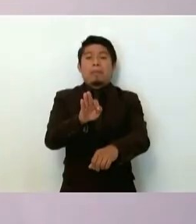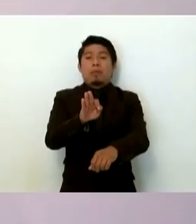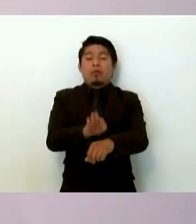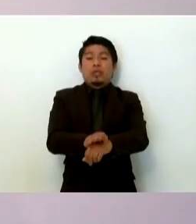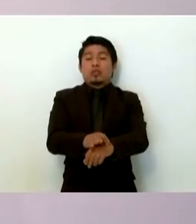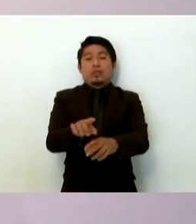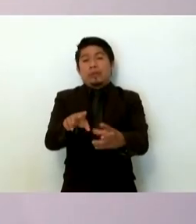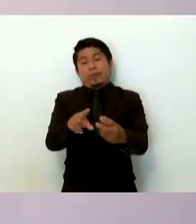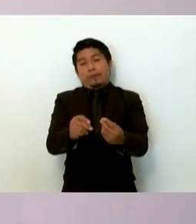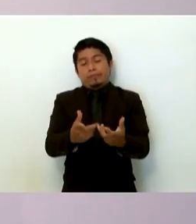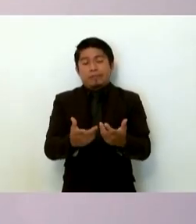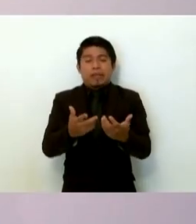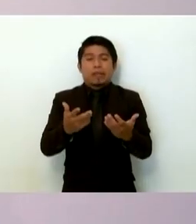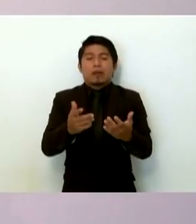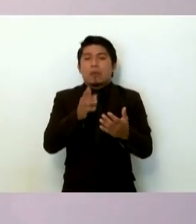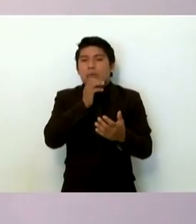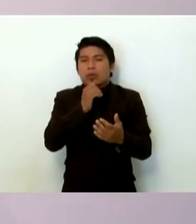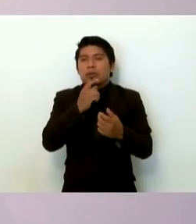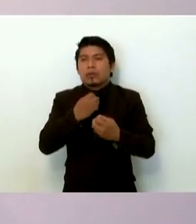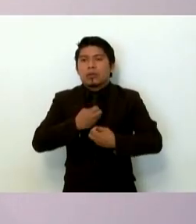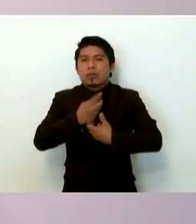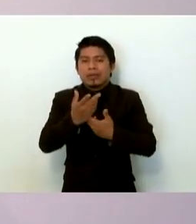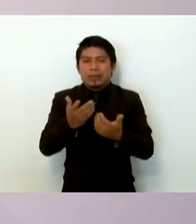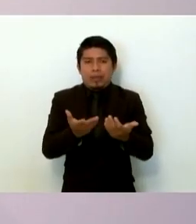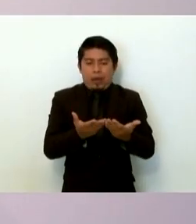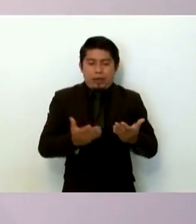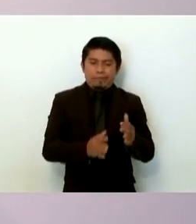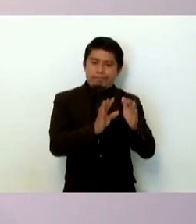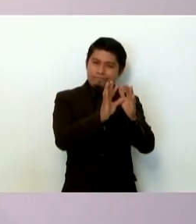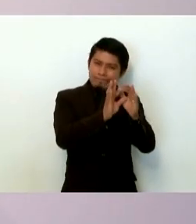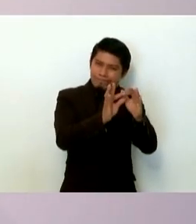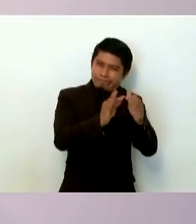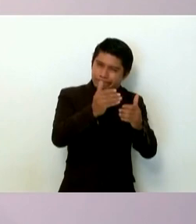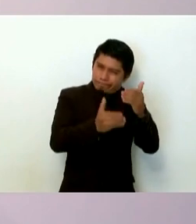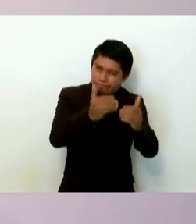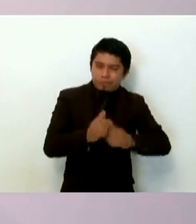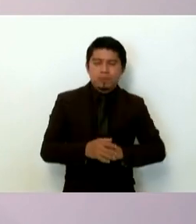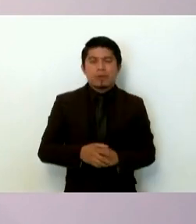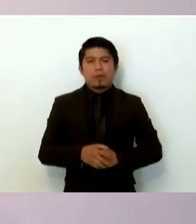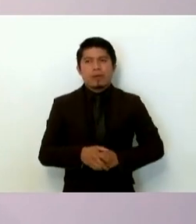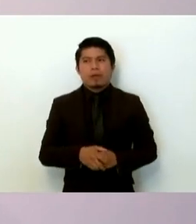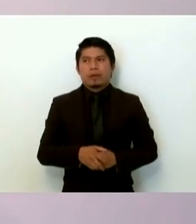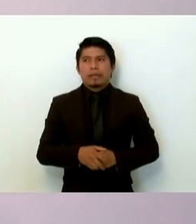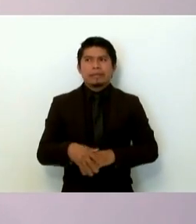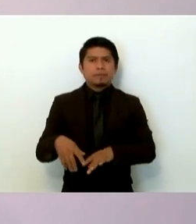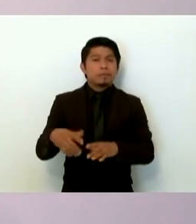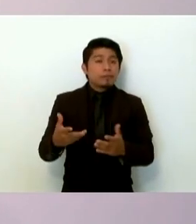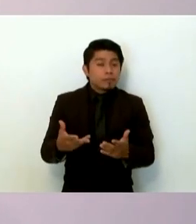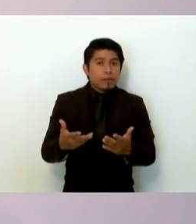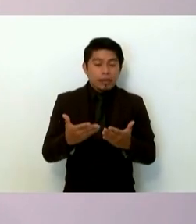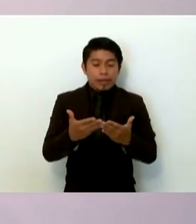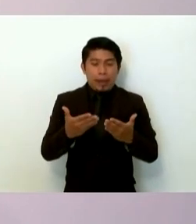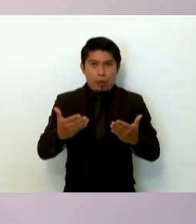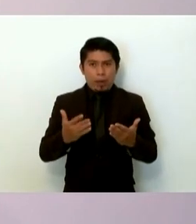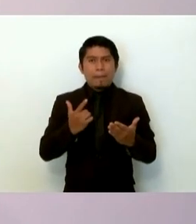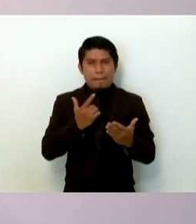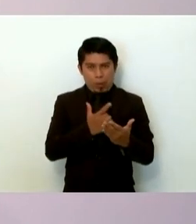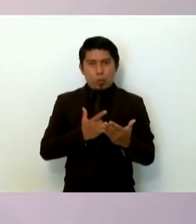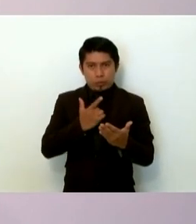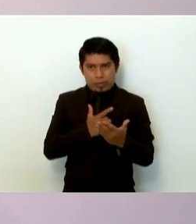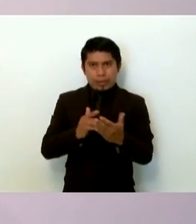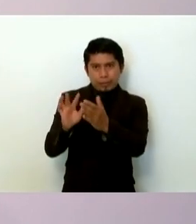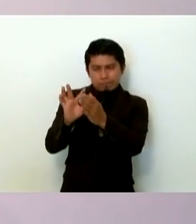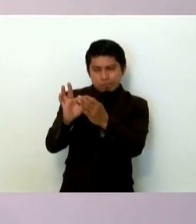que las vamos a desarrollar con mayor detalle más adelante. Quiero hacer una aclaración y un